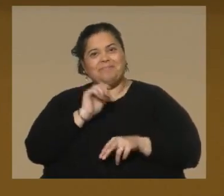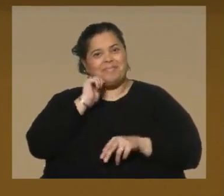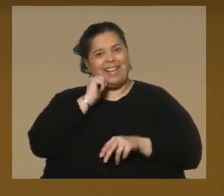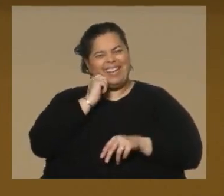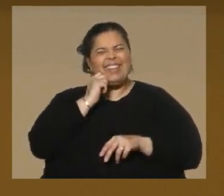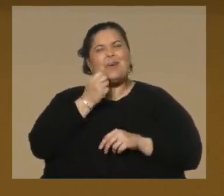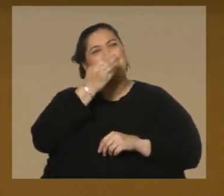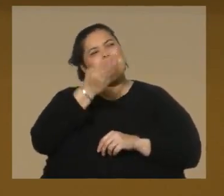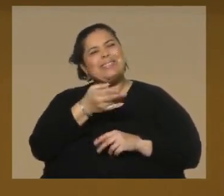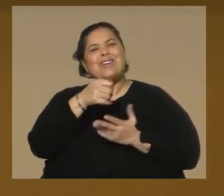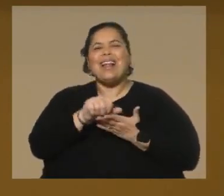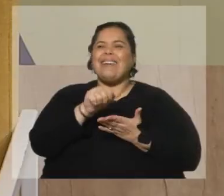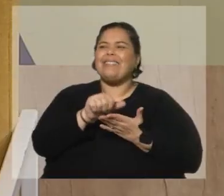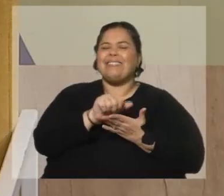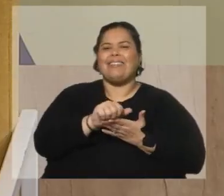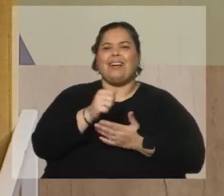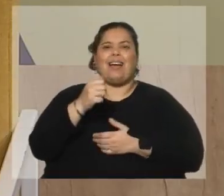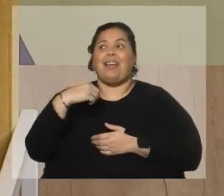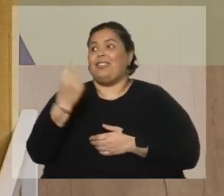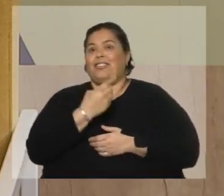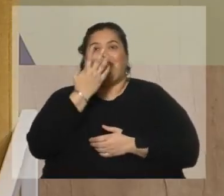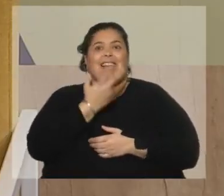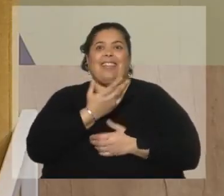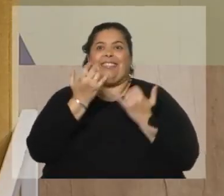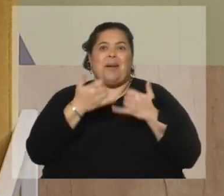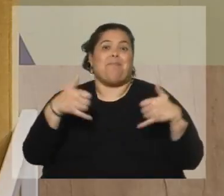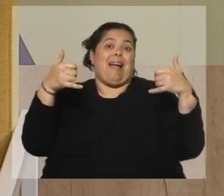ves que cuando... quien no le gustan los panchos. Pero...